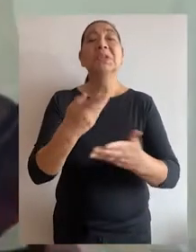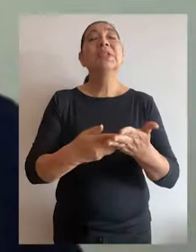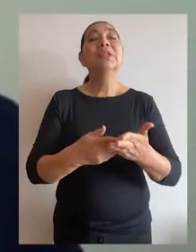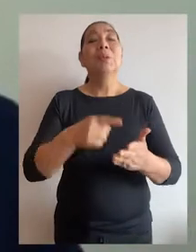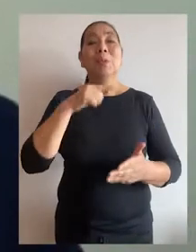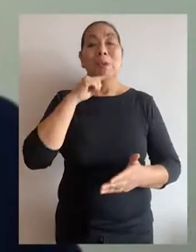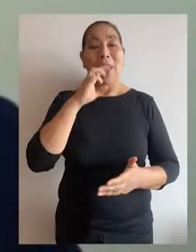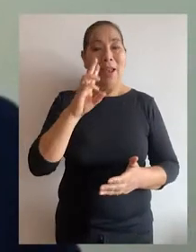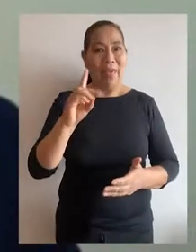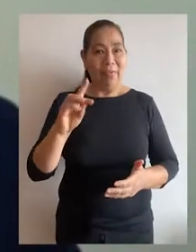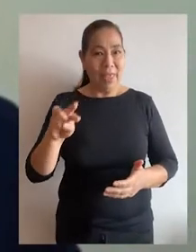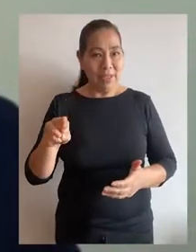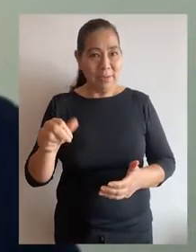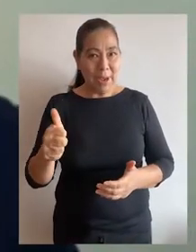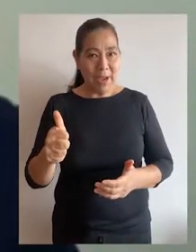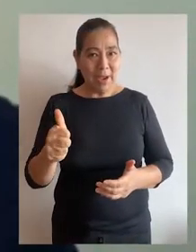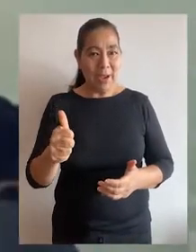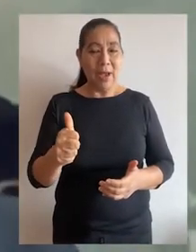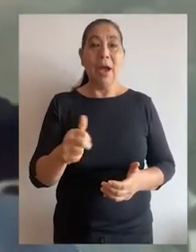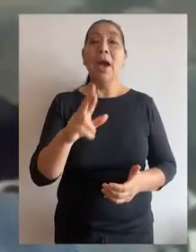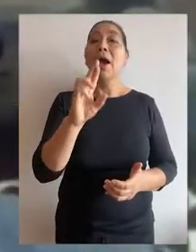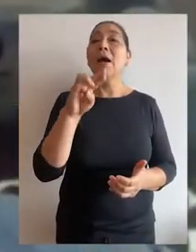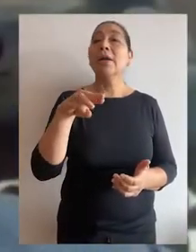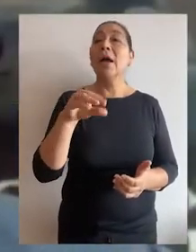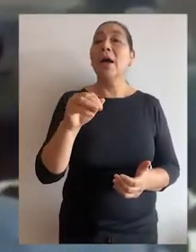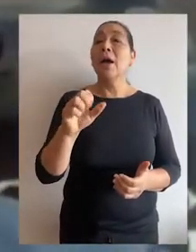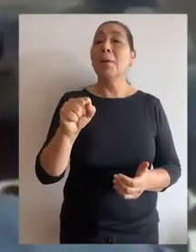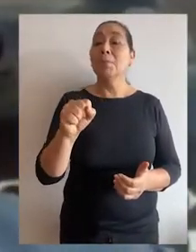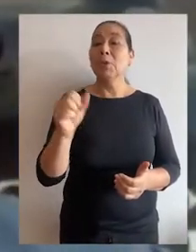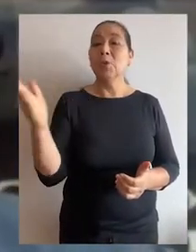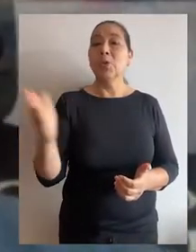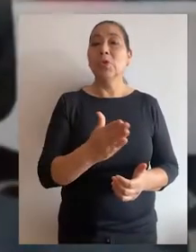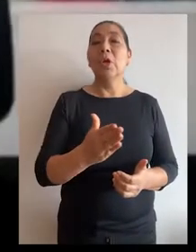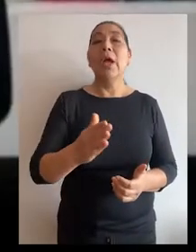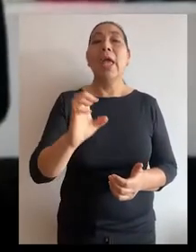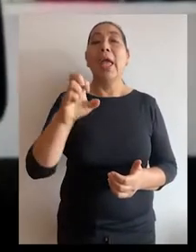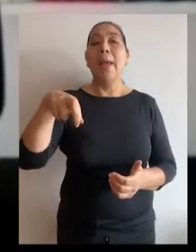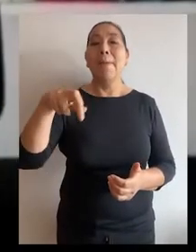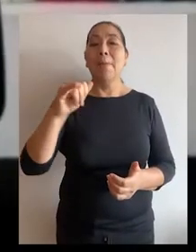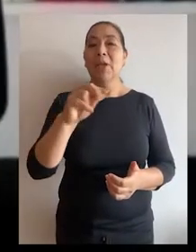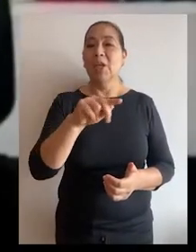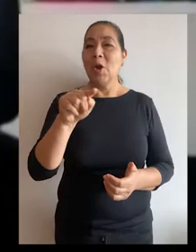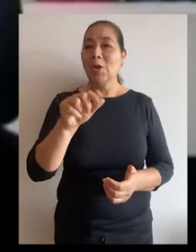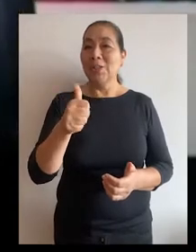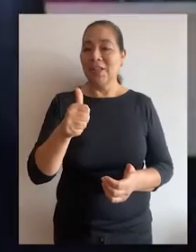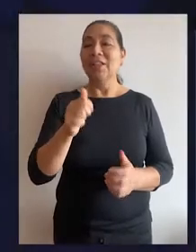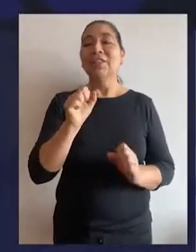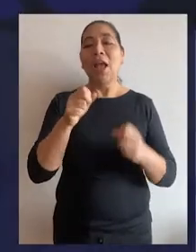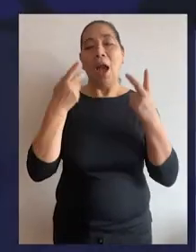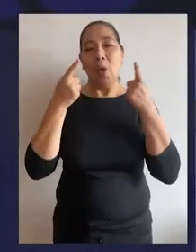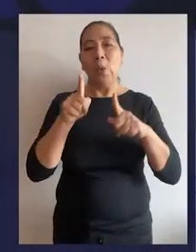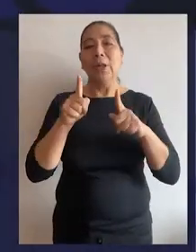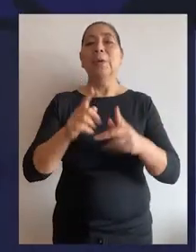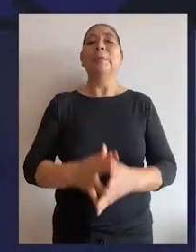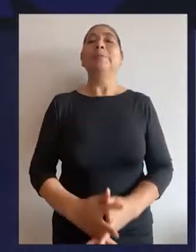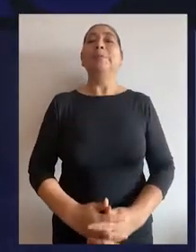la ponencia lo hicieron Marianela Ledesma Narváez, Carlos Ramos Núñez y Eloy Espinosa Saldaña Barrera.